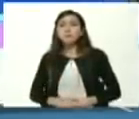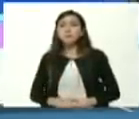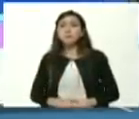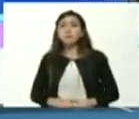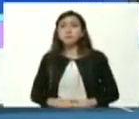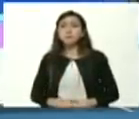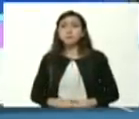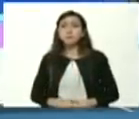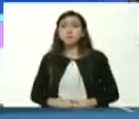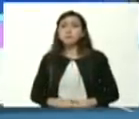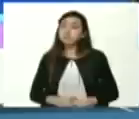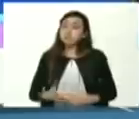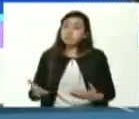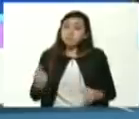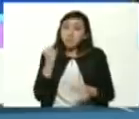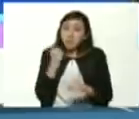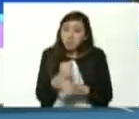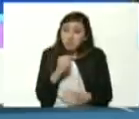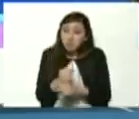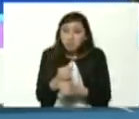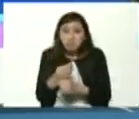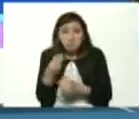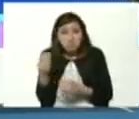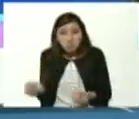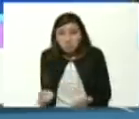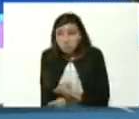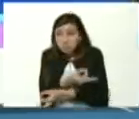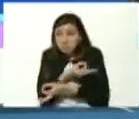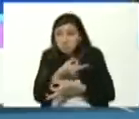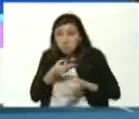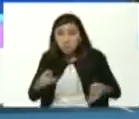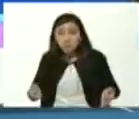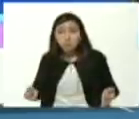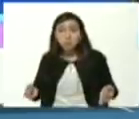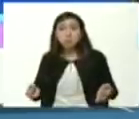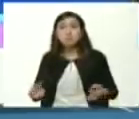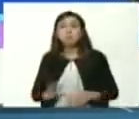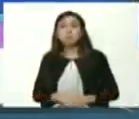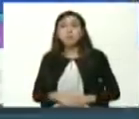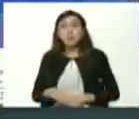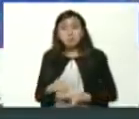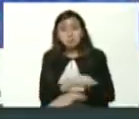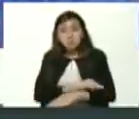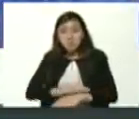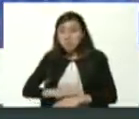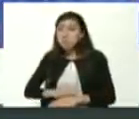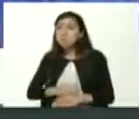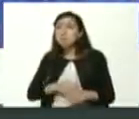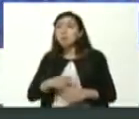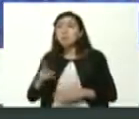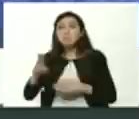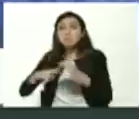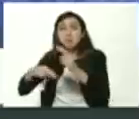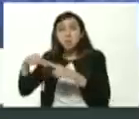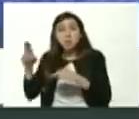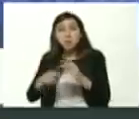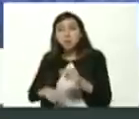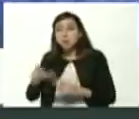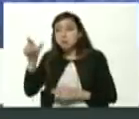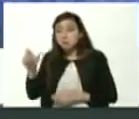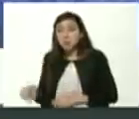se ha hecho un trabajo de ingeniería impecable el Ministerio de Obras Públicas el General Paredes